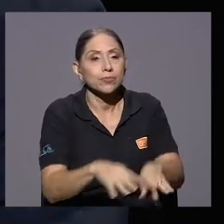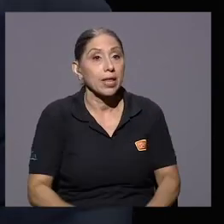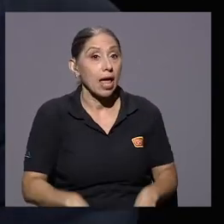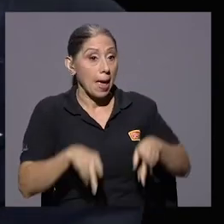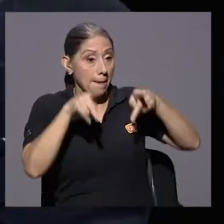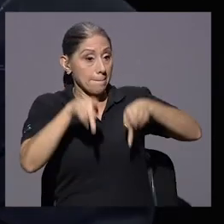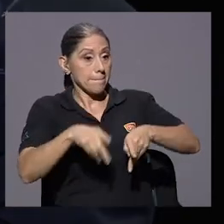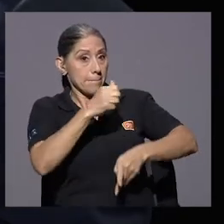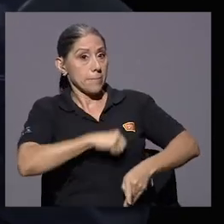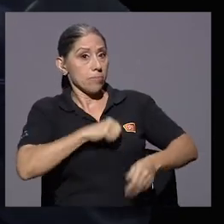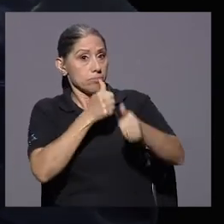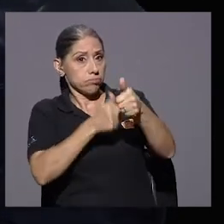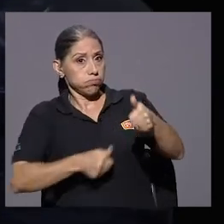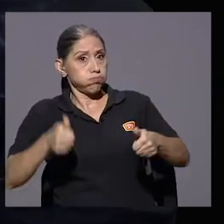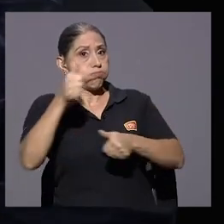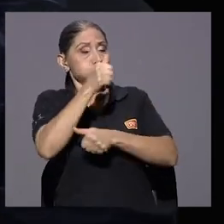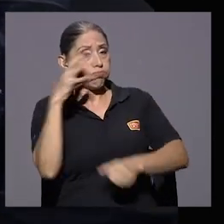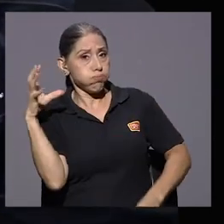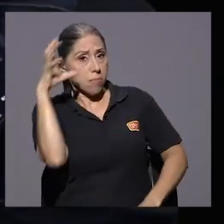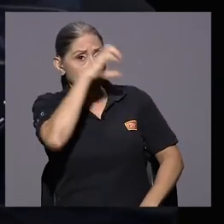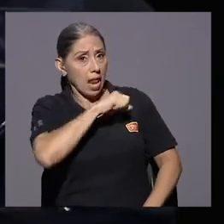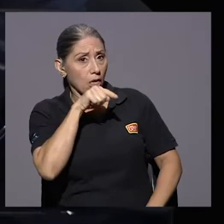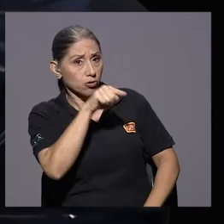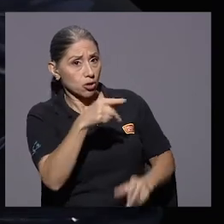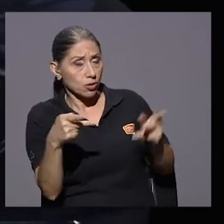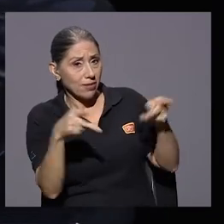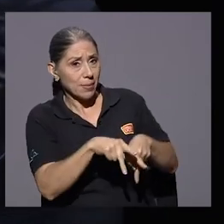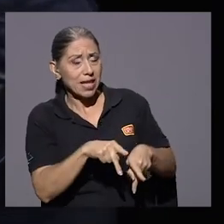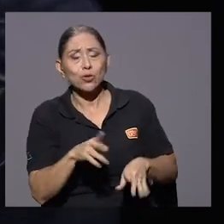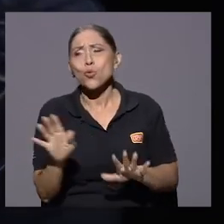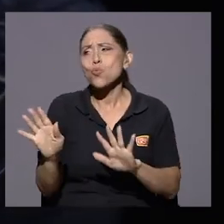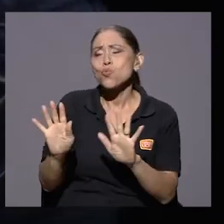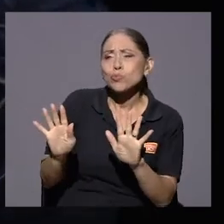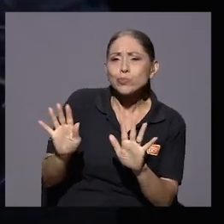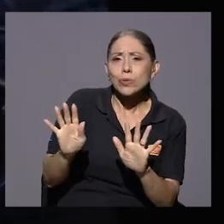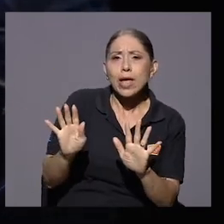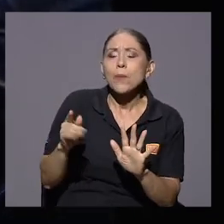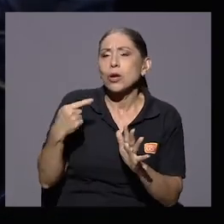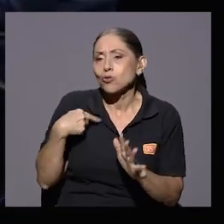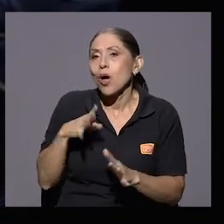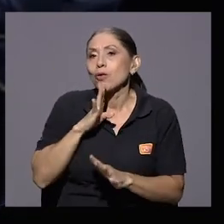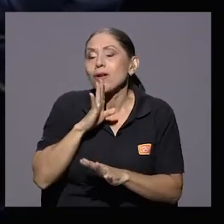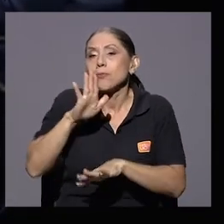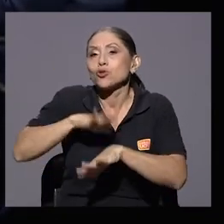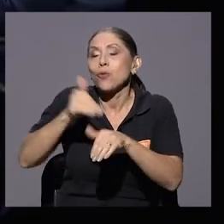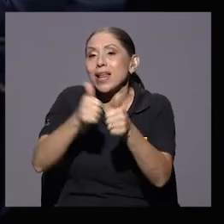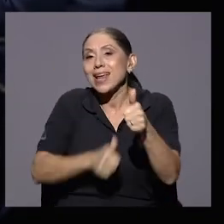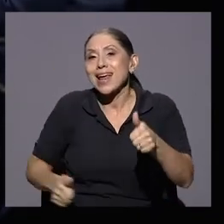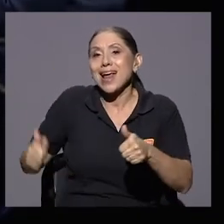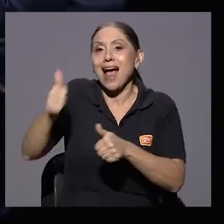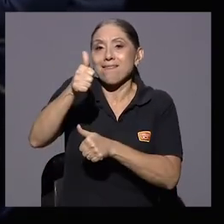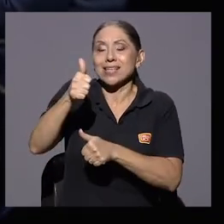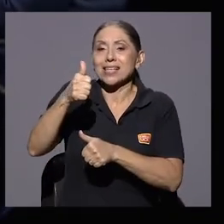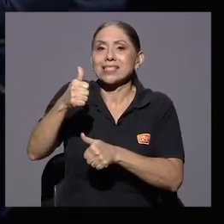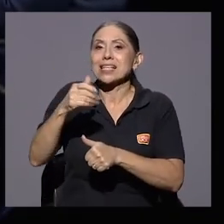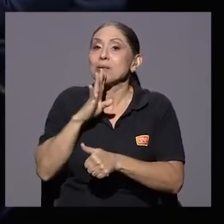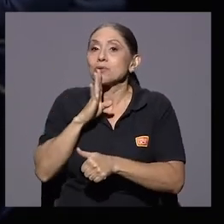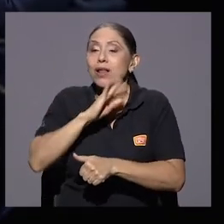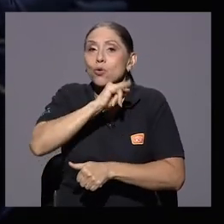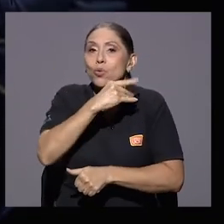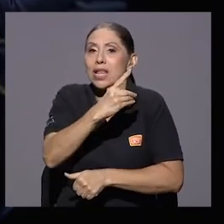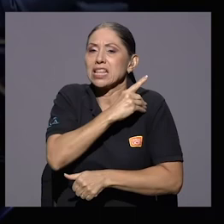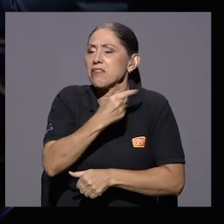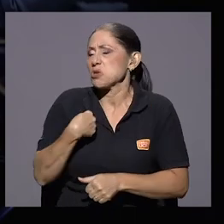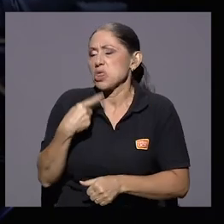no. Vamos a ver, cuando estamos hablando de cabeza, estamos hablando de la Junta Directiva, yo digo que no, bajo ninguna circunstancia. ¿Presidente Ejecutivo? No creo, más bien